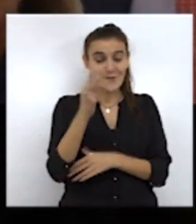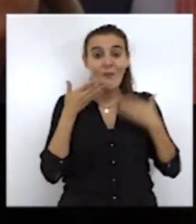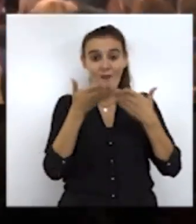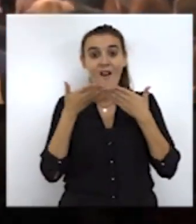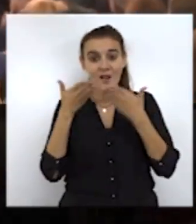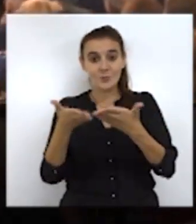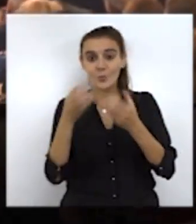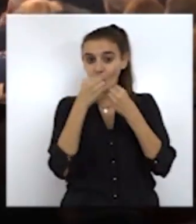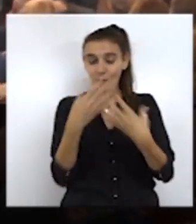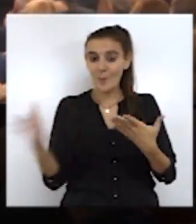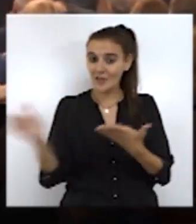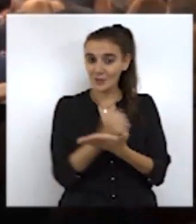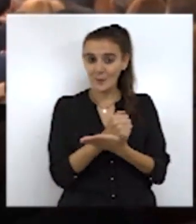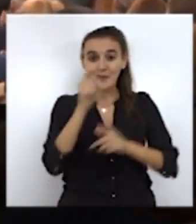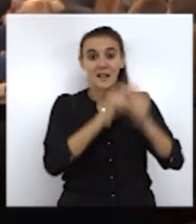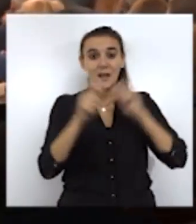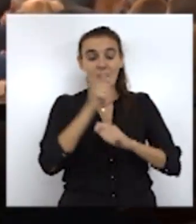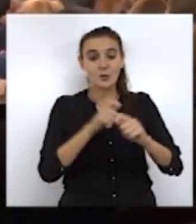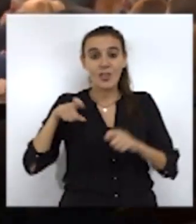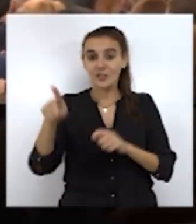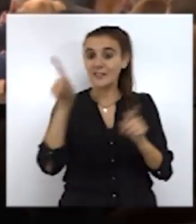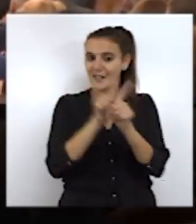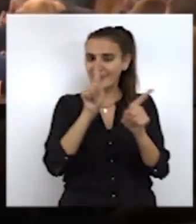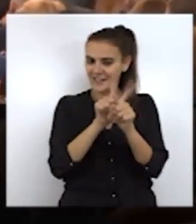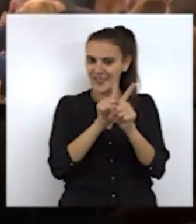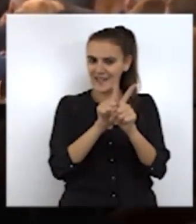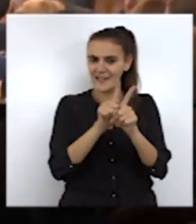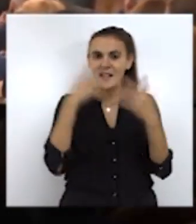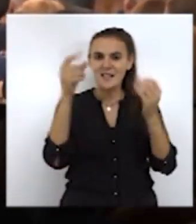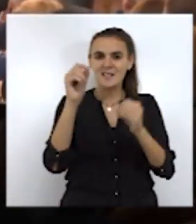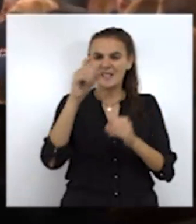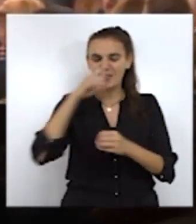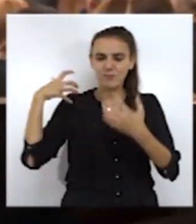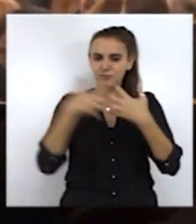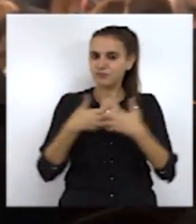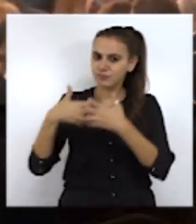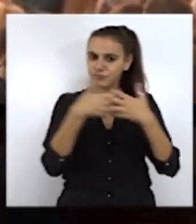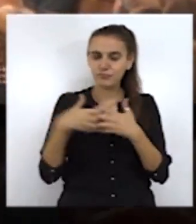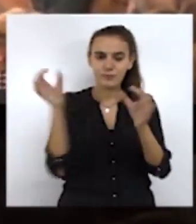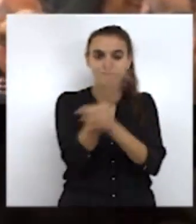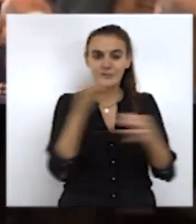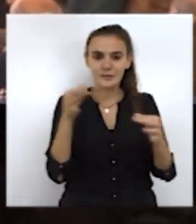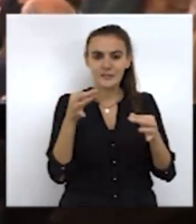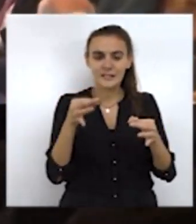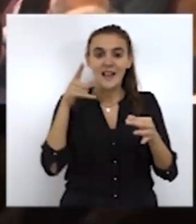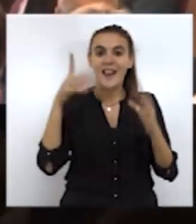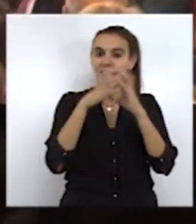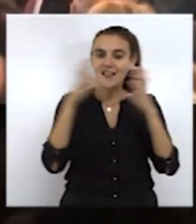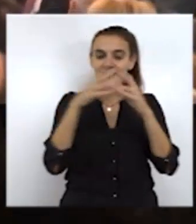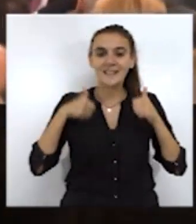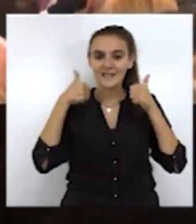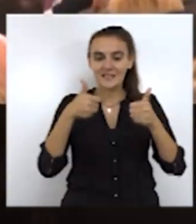contribuyen al bien común. De la Asociación de Lucha contra el Cáncer elogió sus más de 60 años de lucha y eficiencia, destacó el espíritu